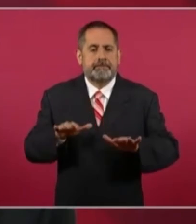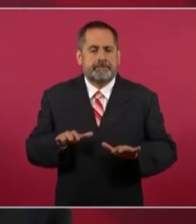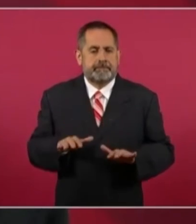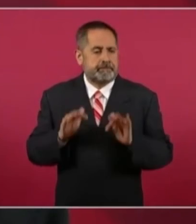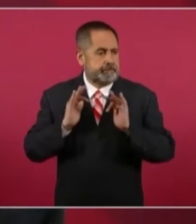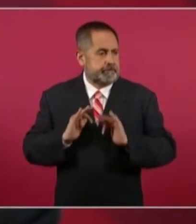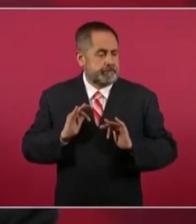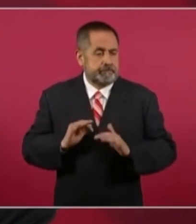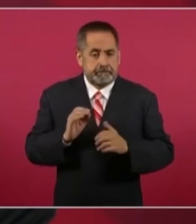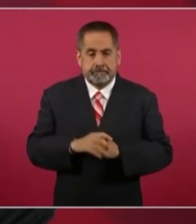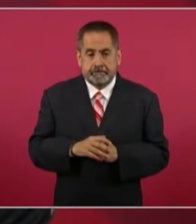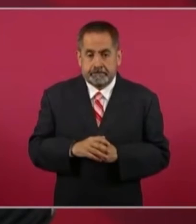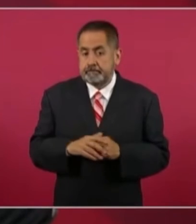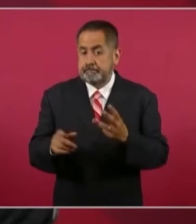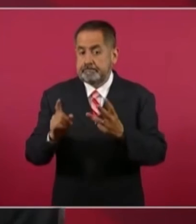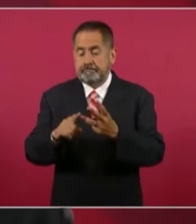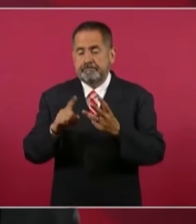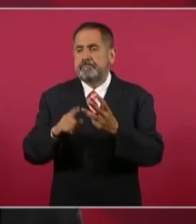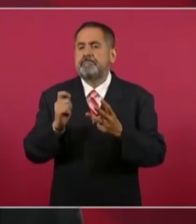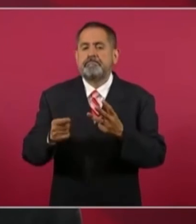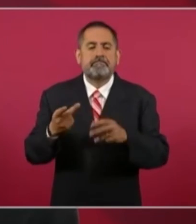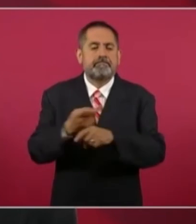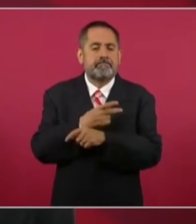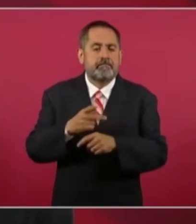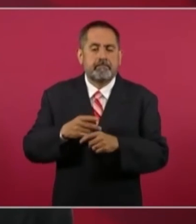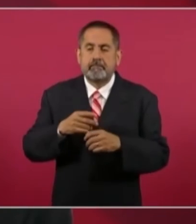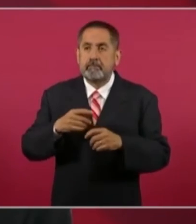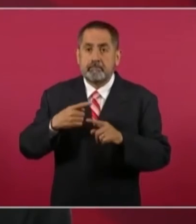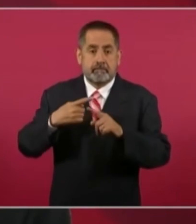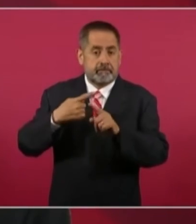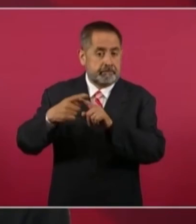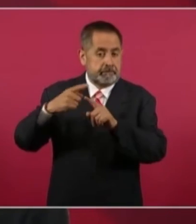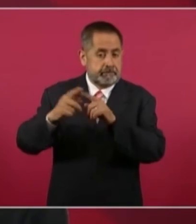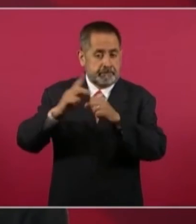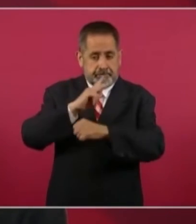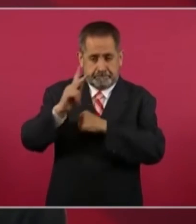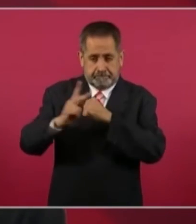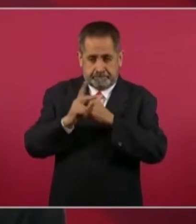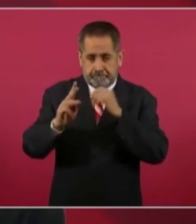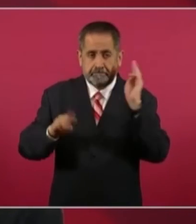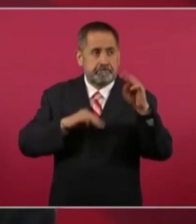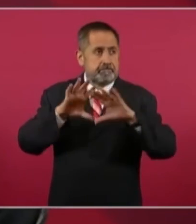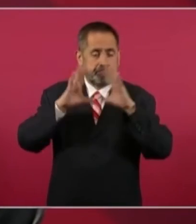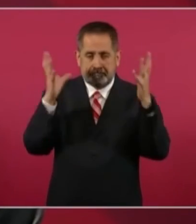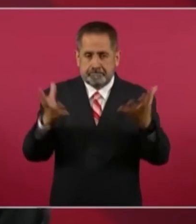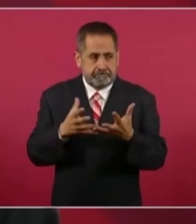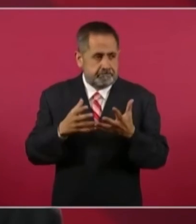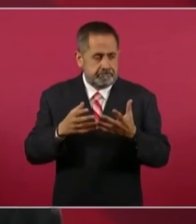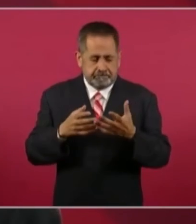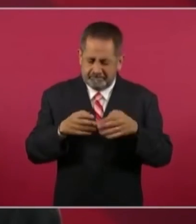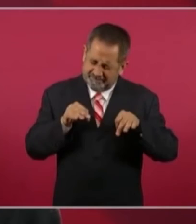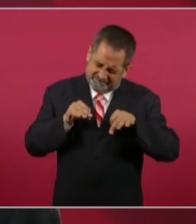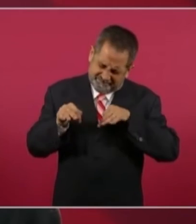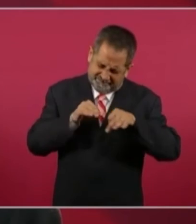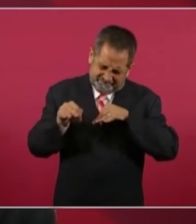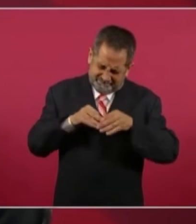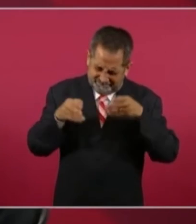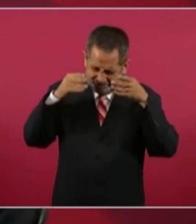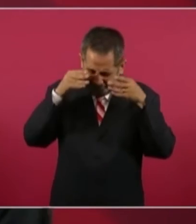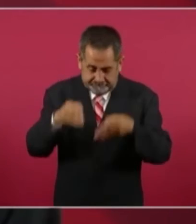Y lo tercero es que todos los gobiernos se dediquen